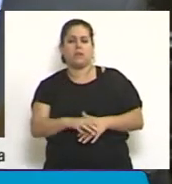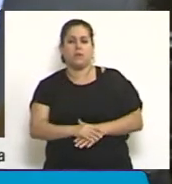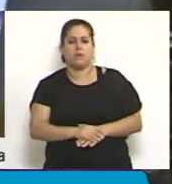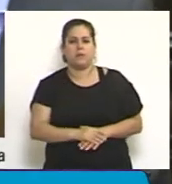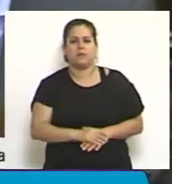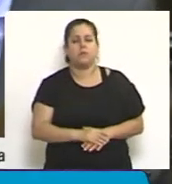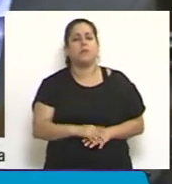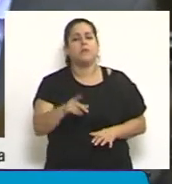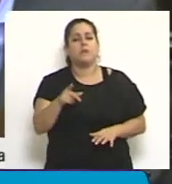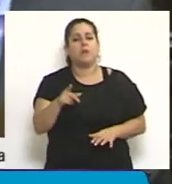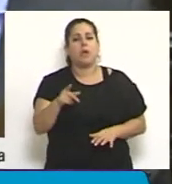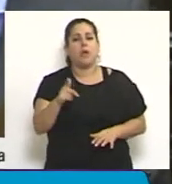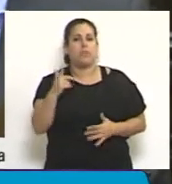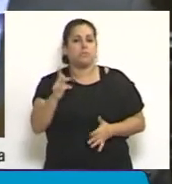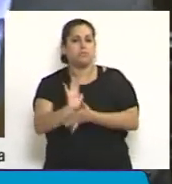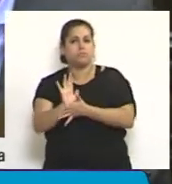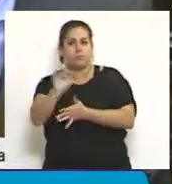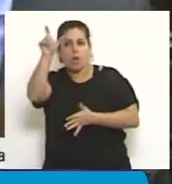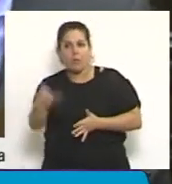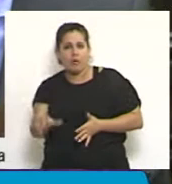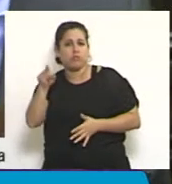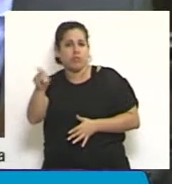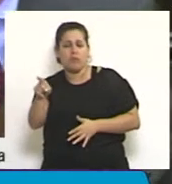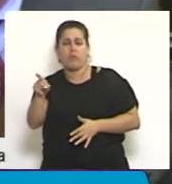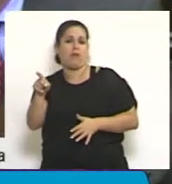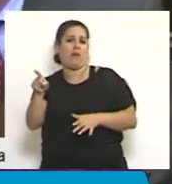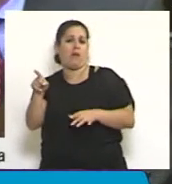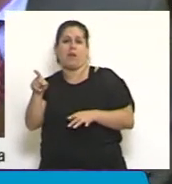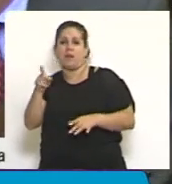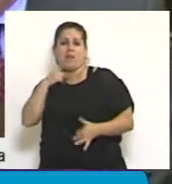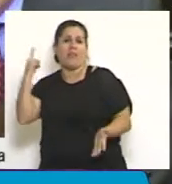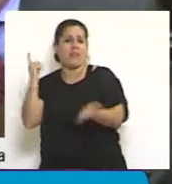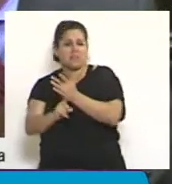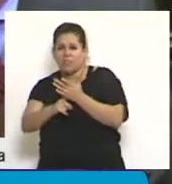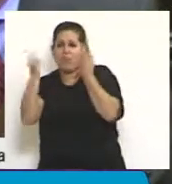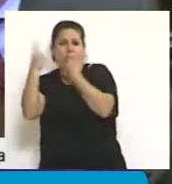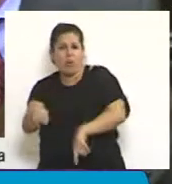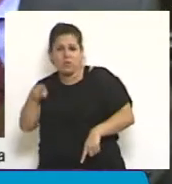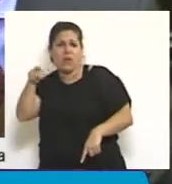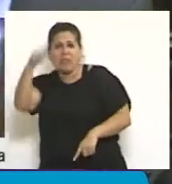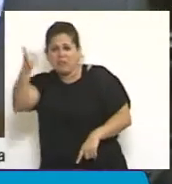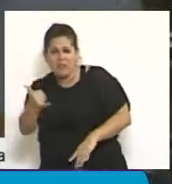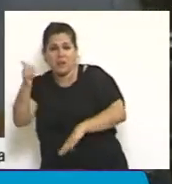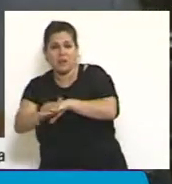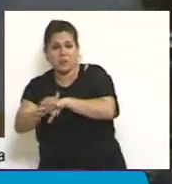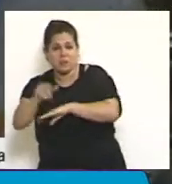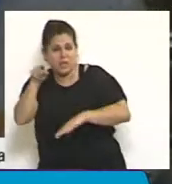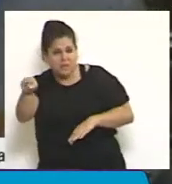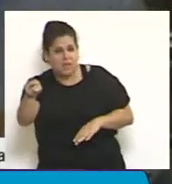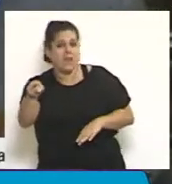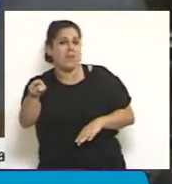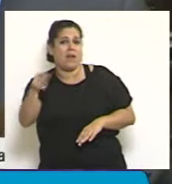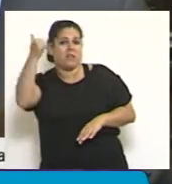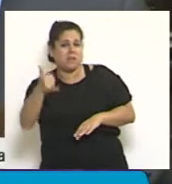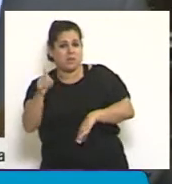un señor despota, un monarca despótico, que tiene a su cargo toda esta enorme